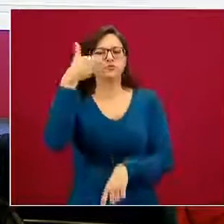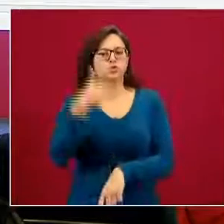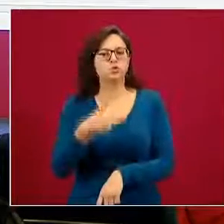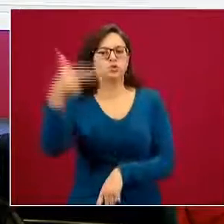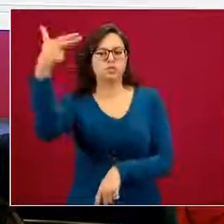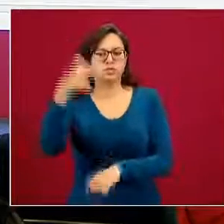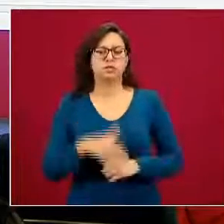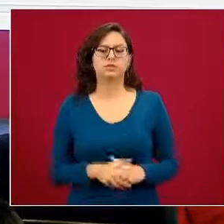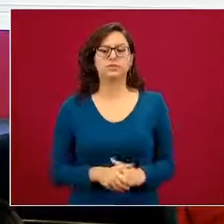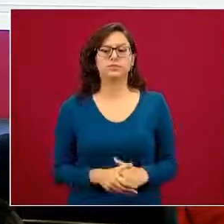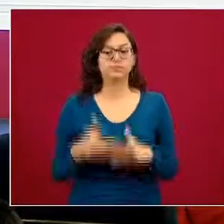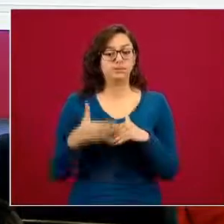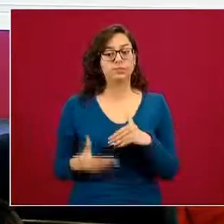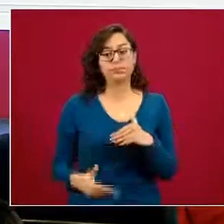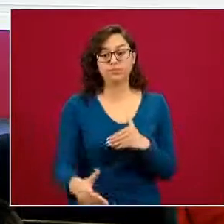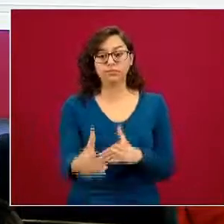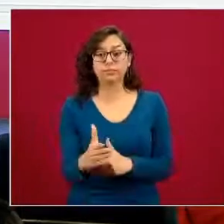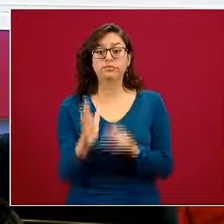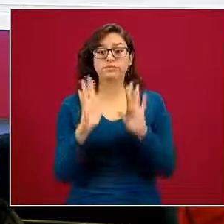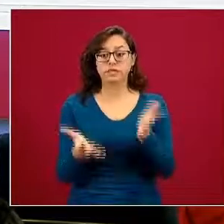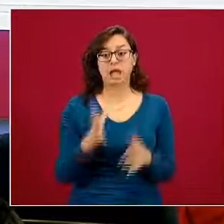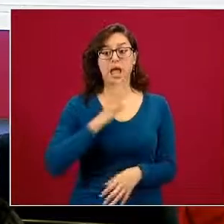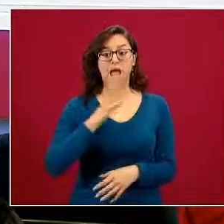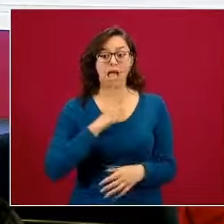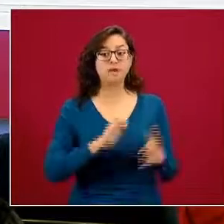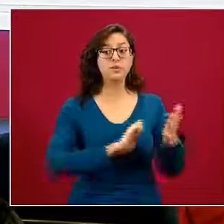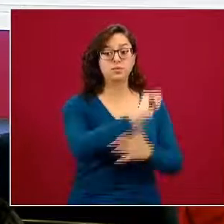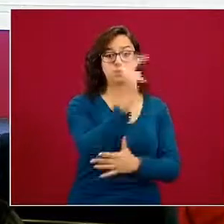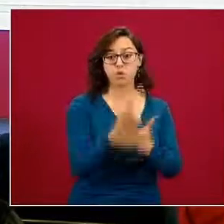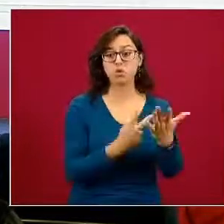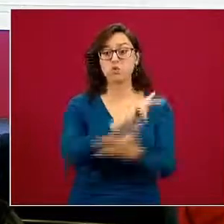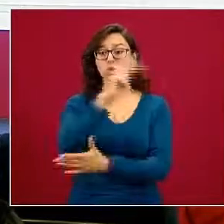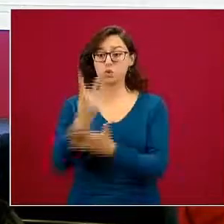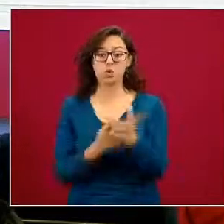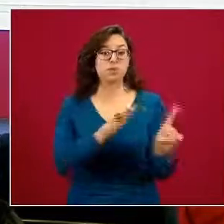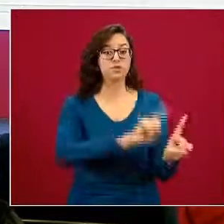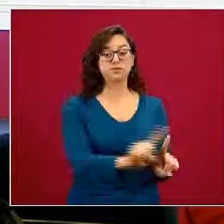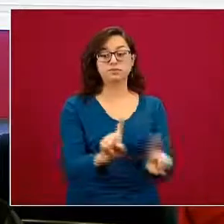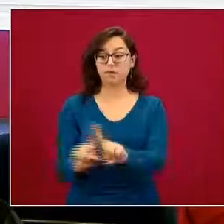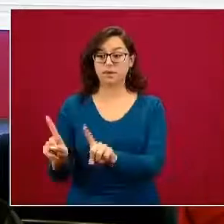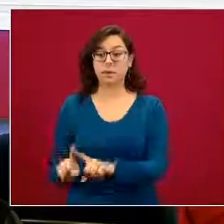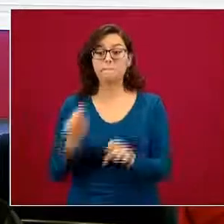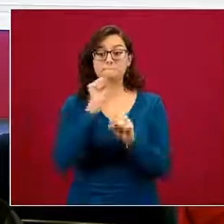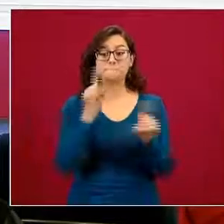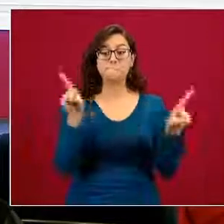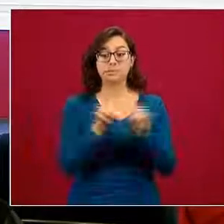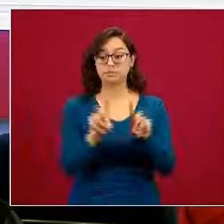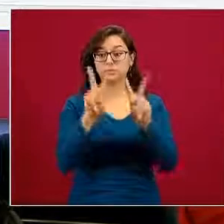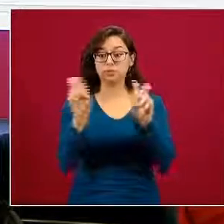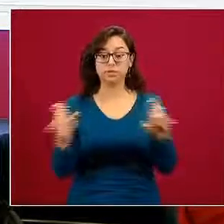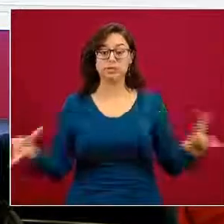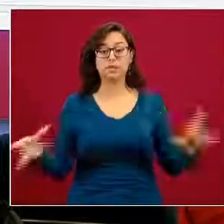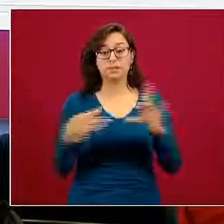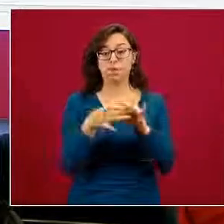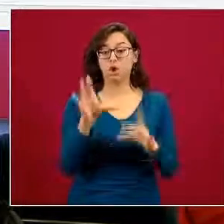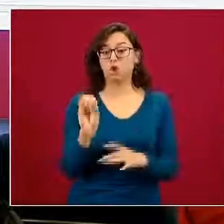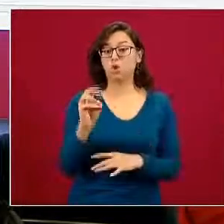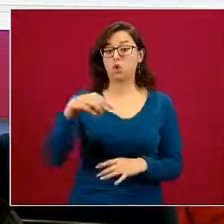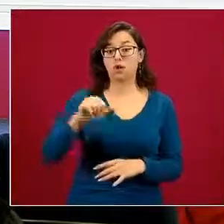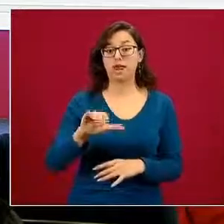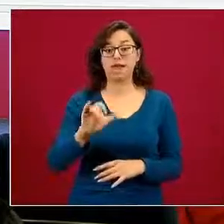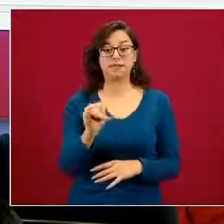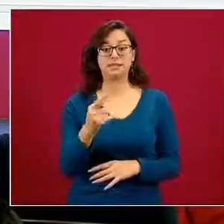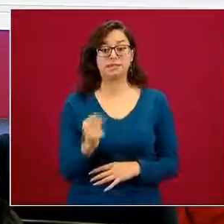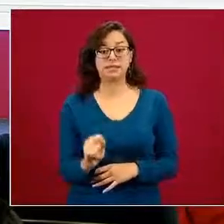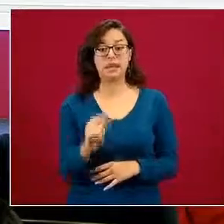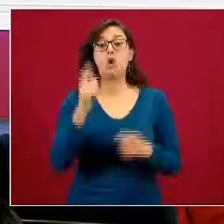ahorita ya se metieron varios proyectos que tienen que ver con este tema. A CONACYT esperemos que podamos tener